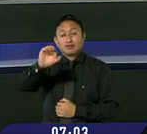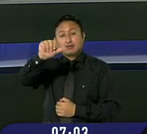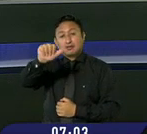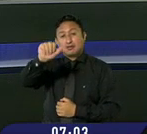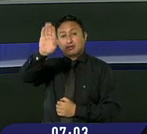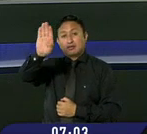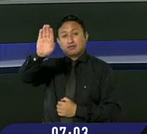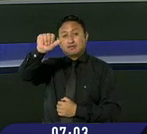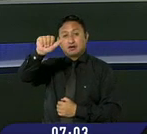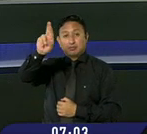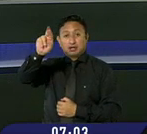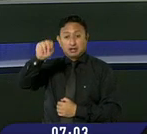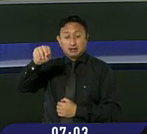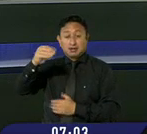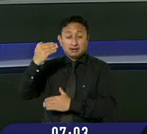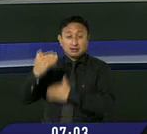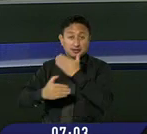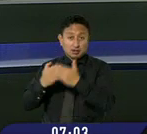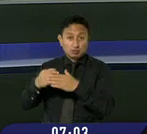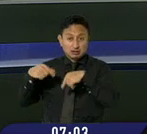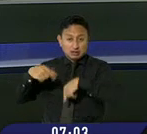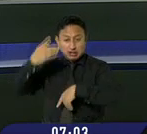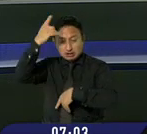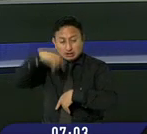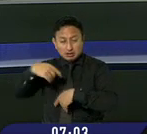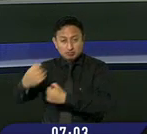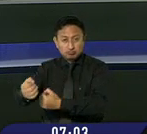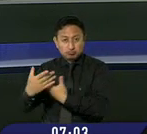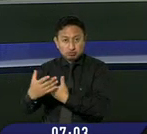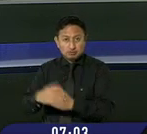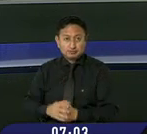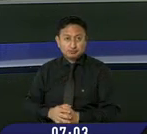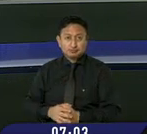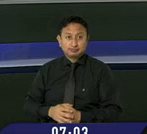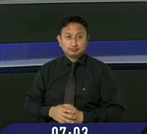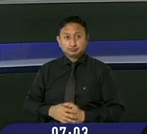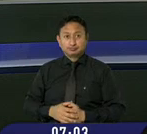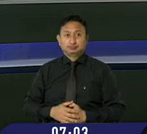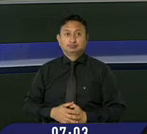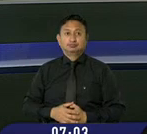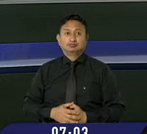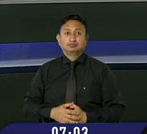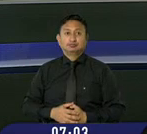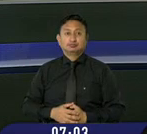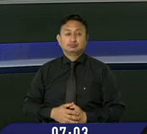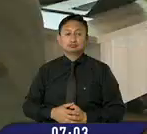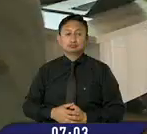Favara. En las próximas horas se va a conocer la resolución de la Corte Provincial de Pichincha.